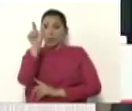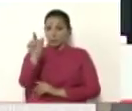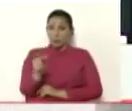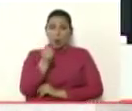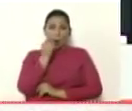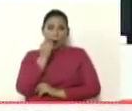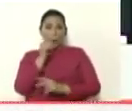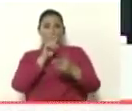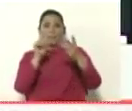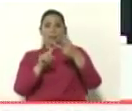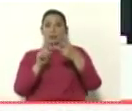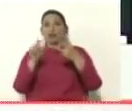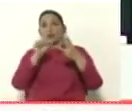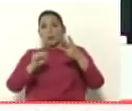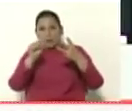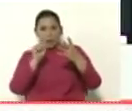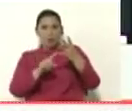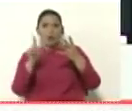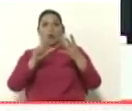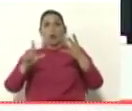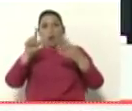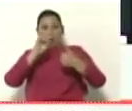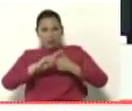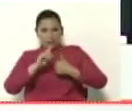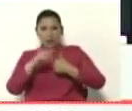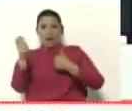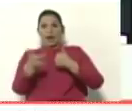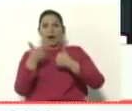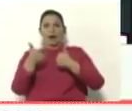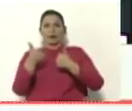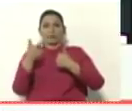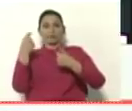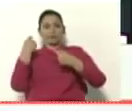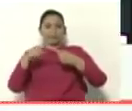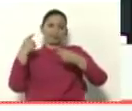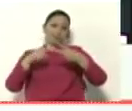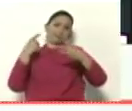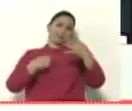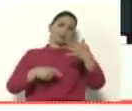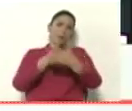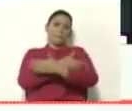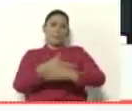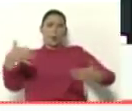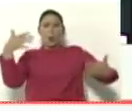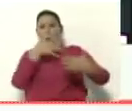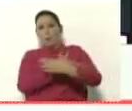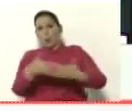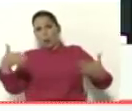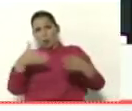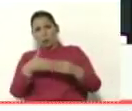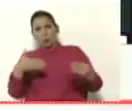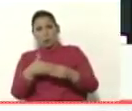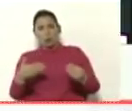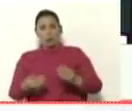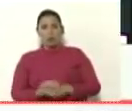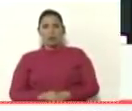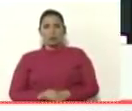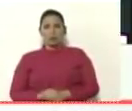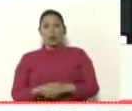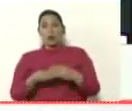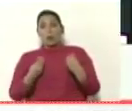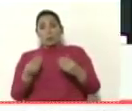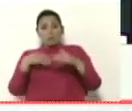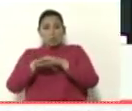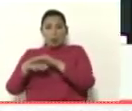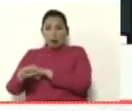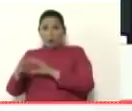Lorenzales Gaby Arellano etcétera por miles y miles de dólares como reposan en la